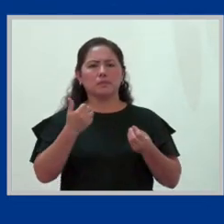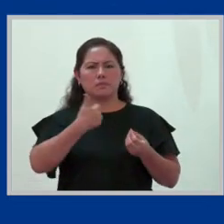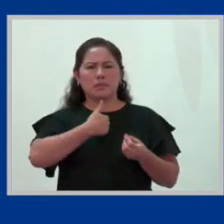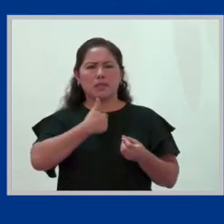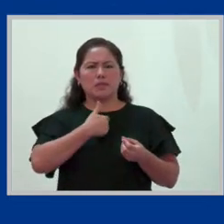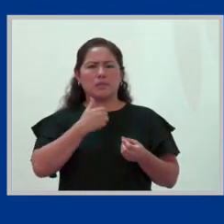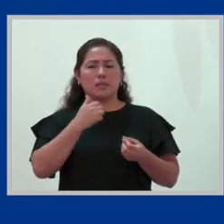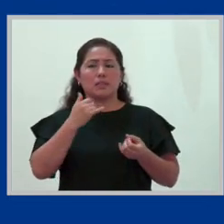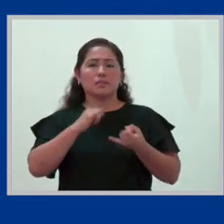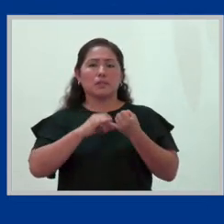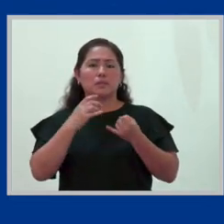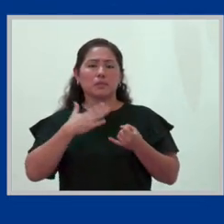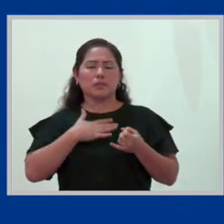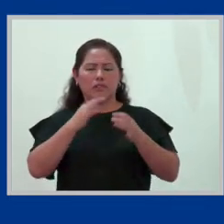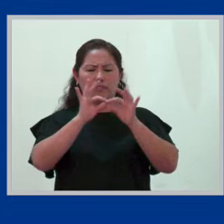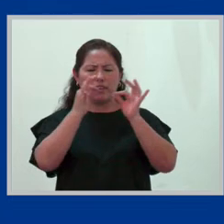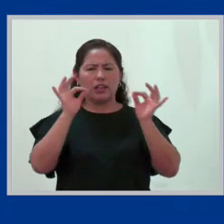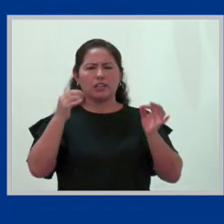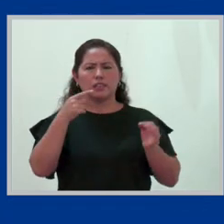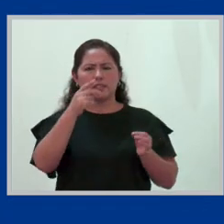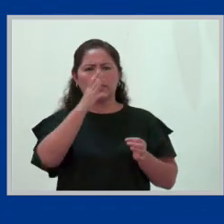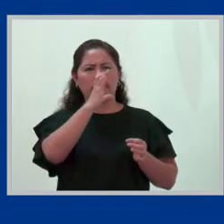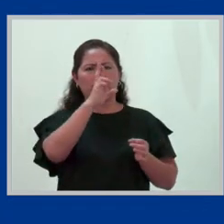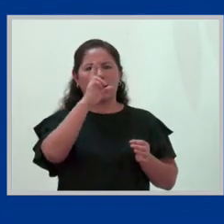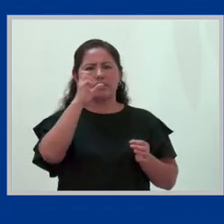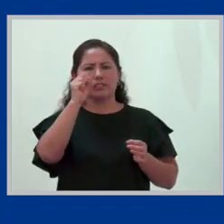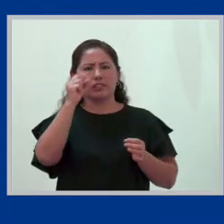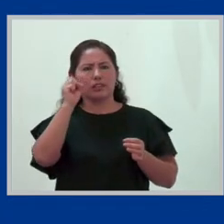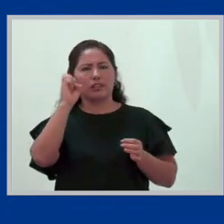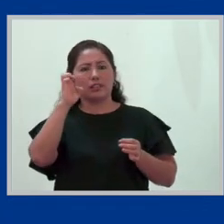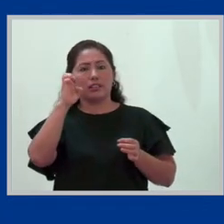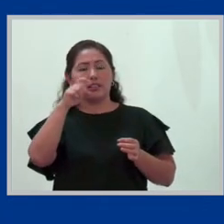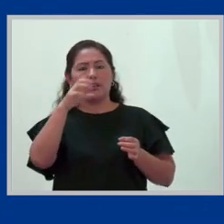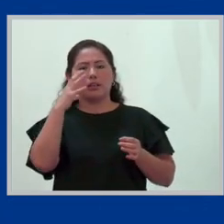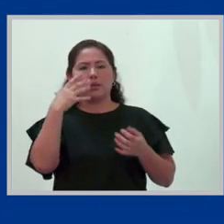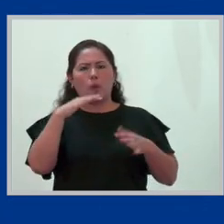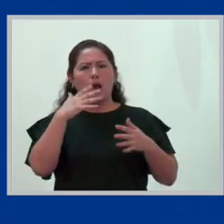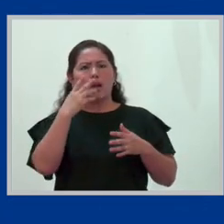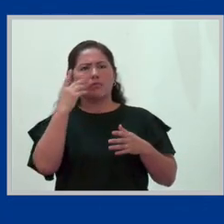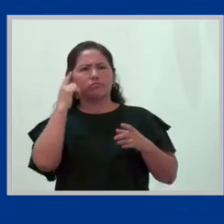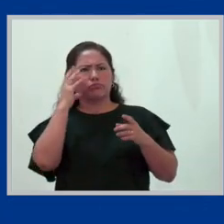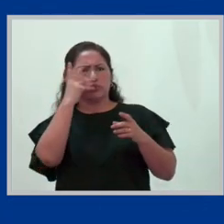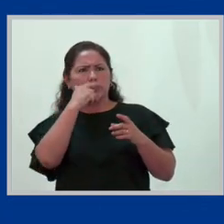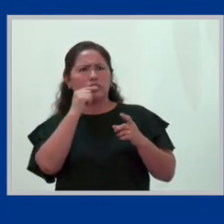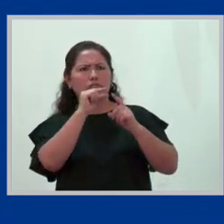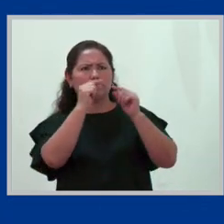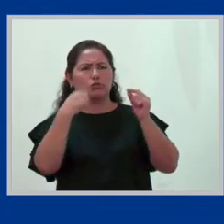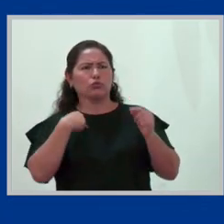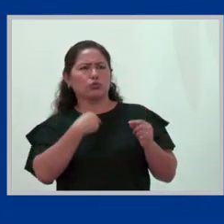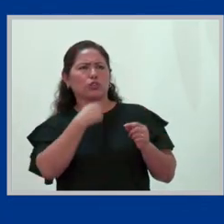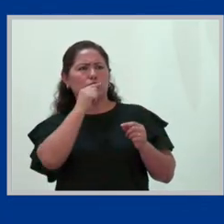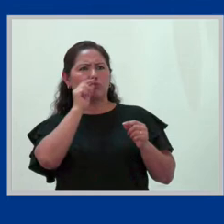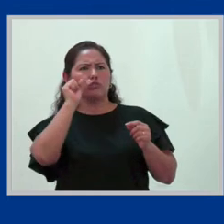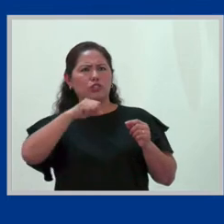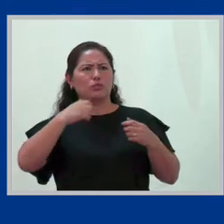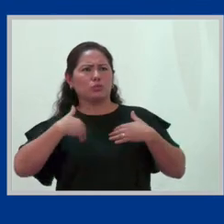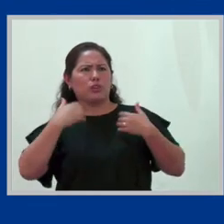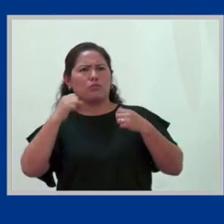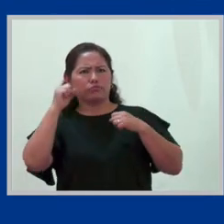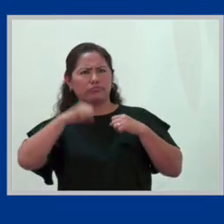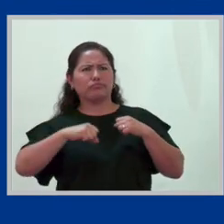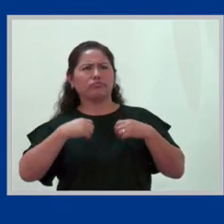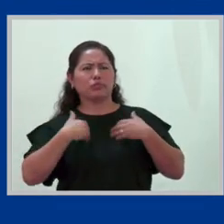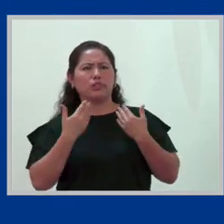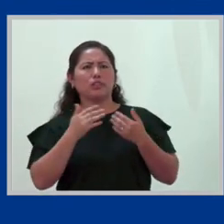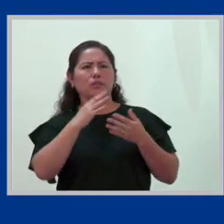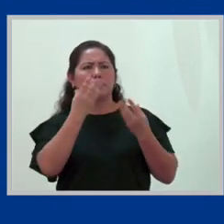Porque se nos ha vendido la frase como algo genial, como algo a lo que tenemos que aspirar, ¿no? Nosotras, mujeres, podemos todo y es un mensaje, de hecho, que